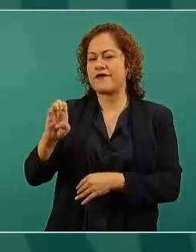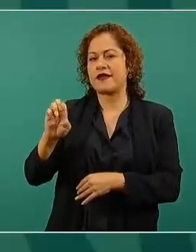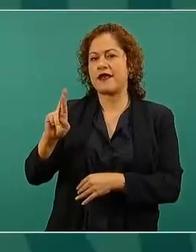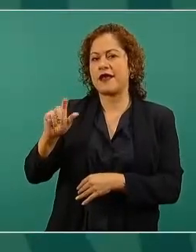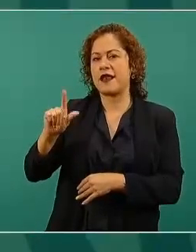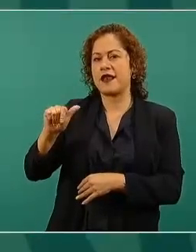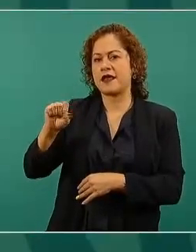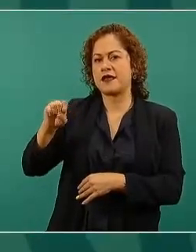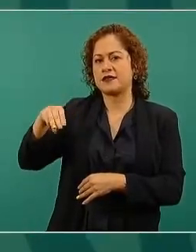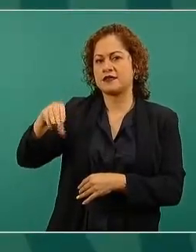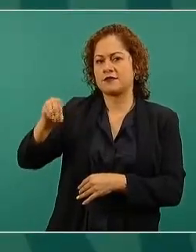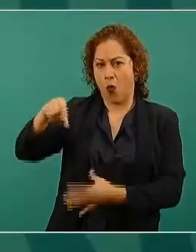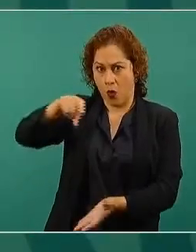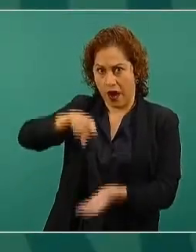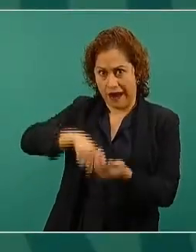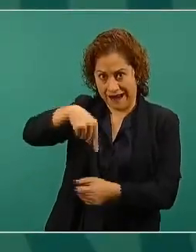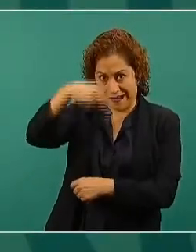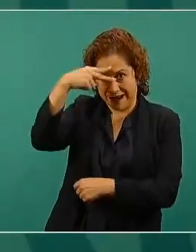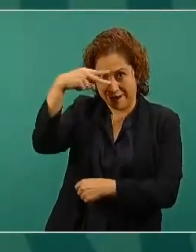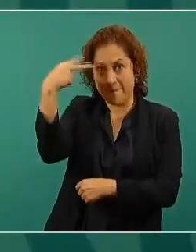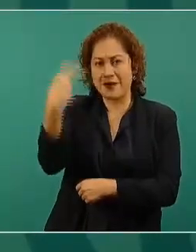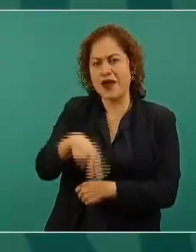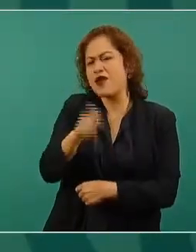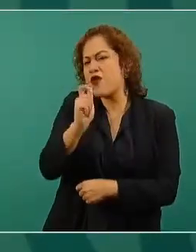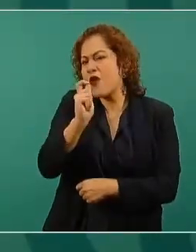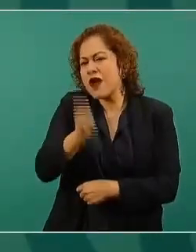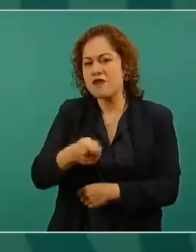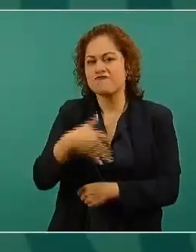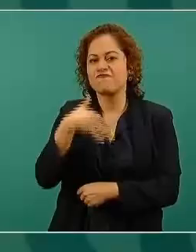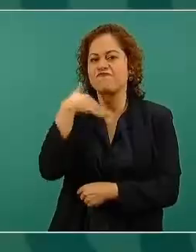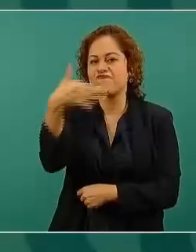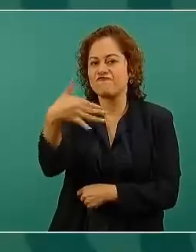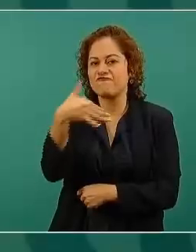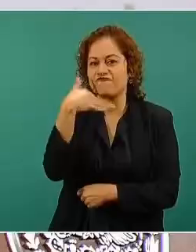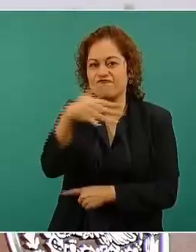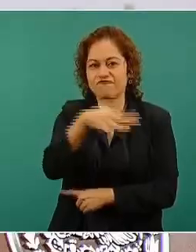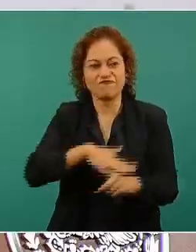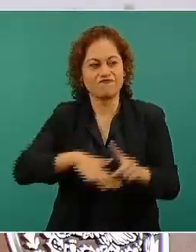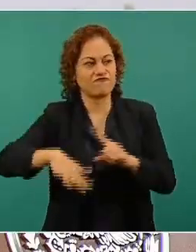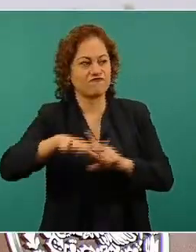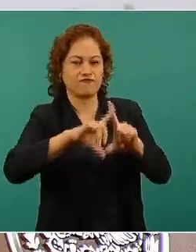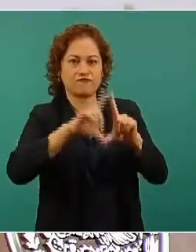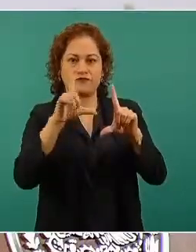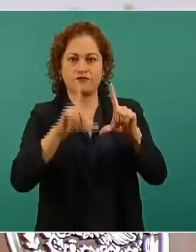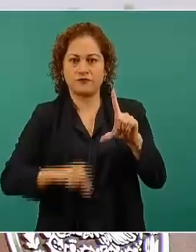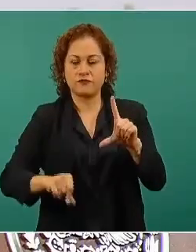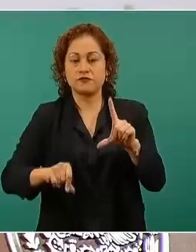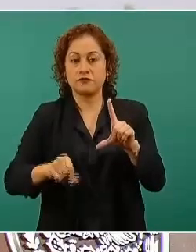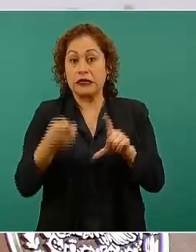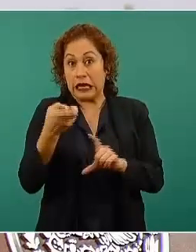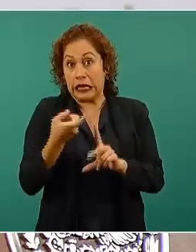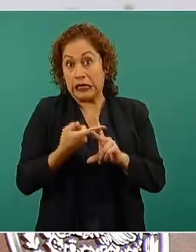se inició la privatización de la industria eléctrica